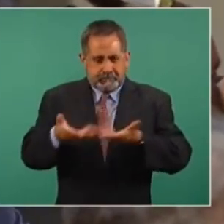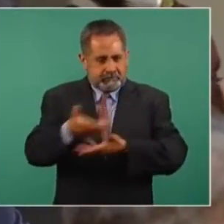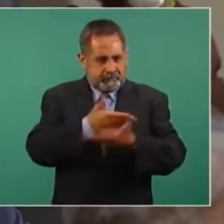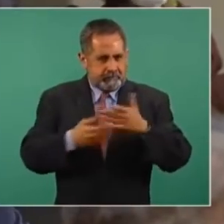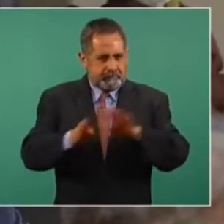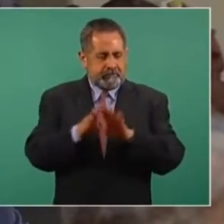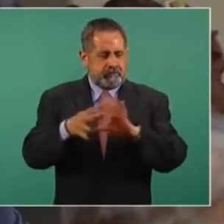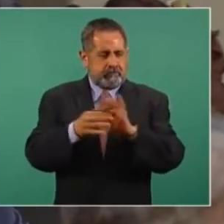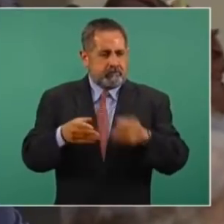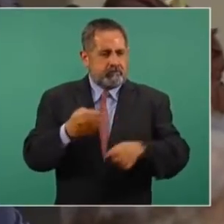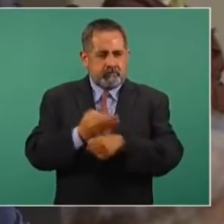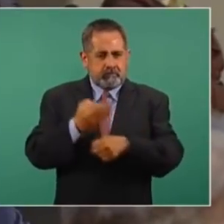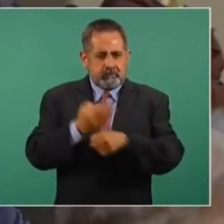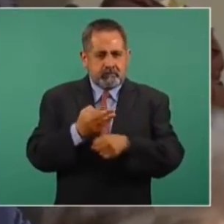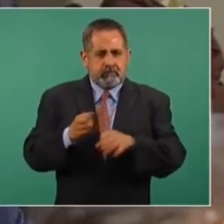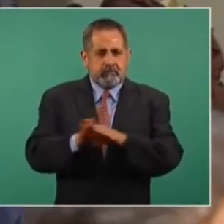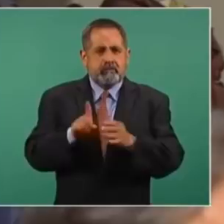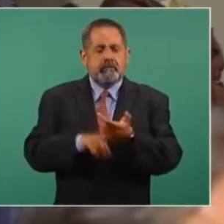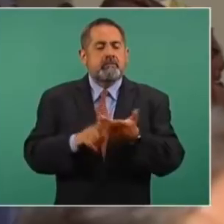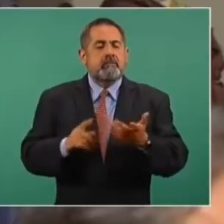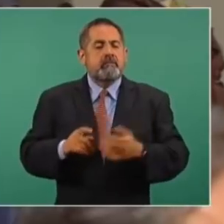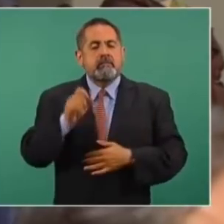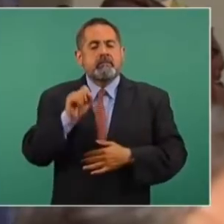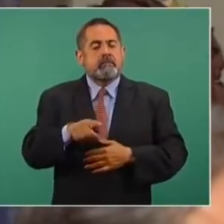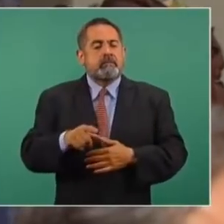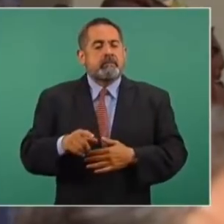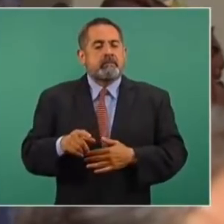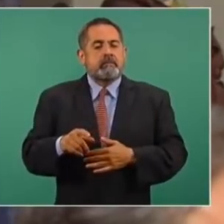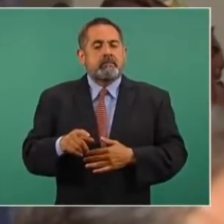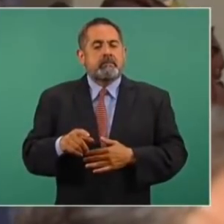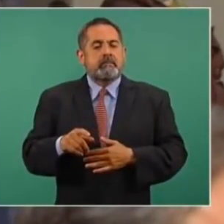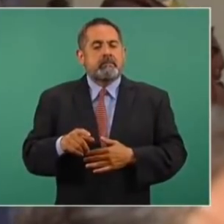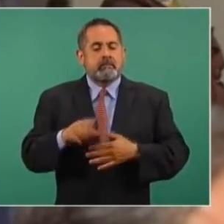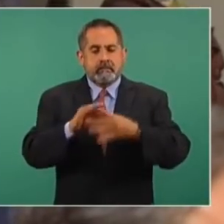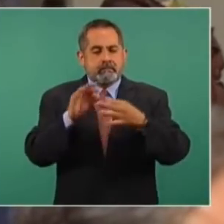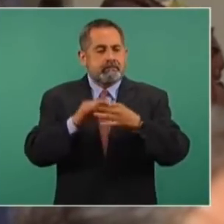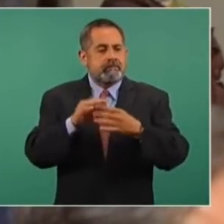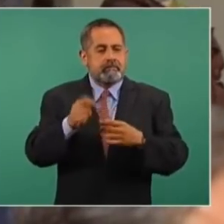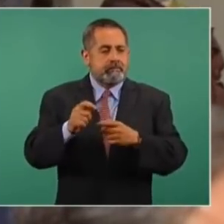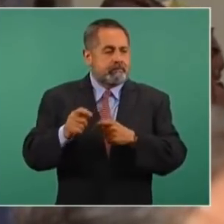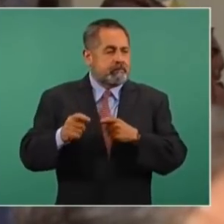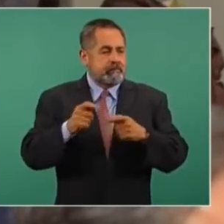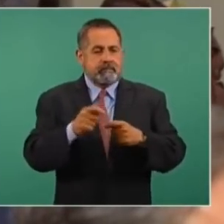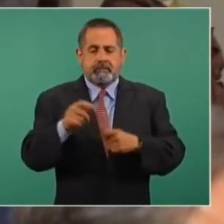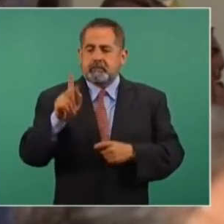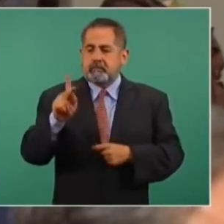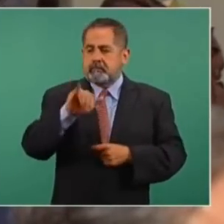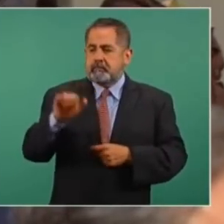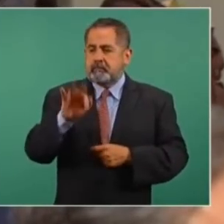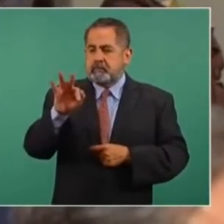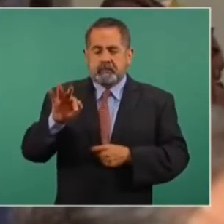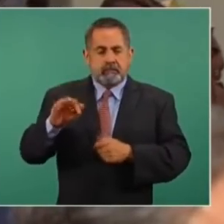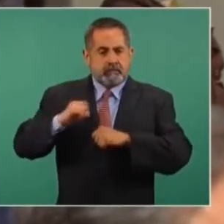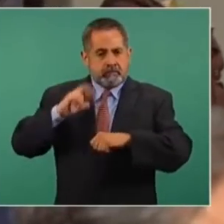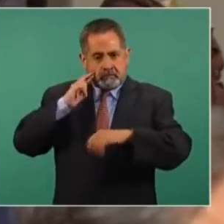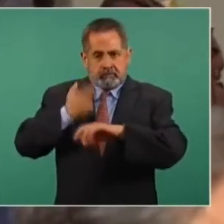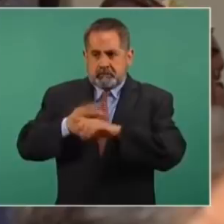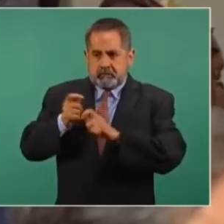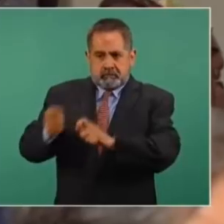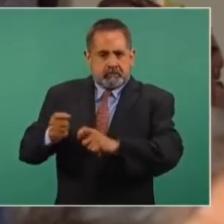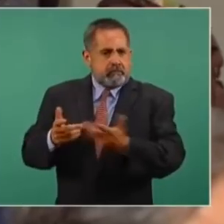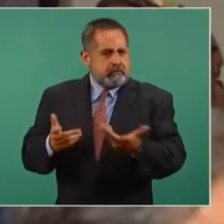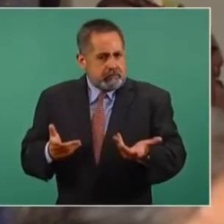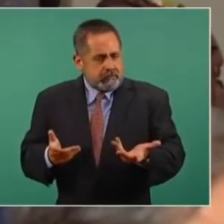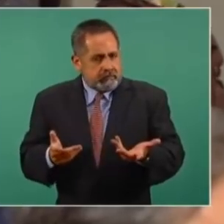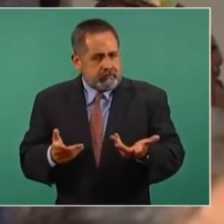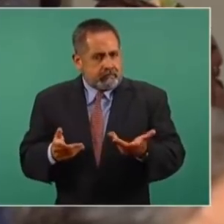en esta resolución, la propia representación del Poder Judicial. Yo quisiera preguntar